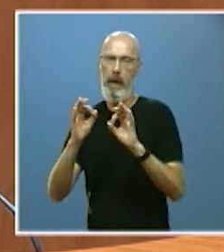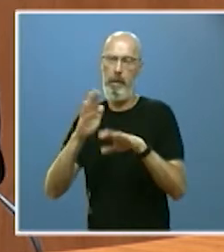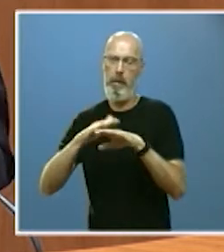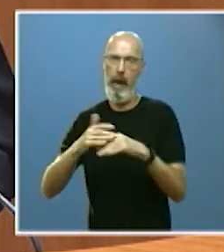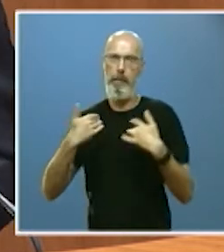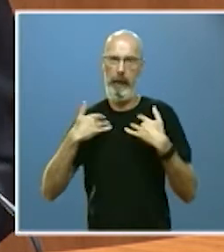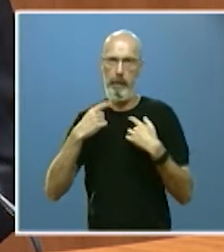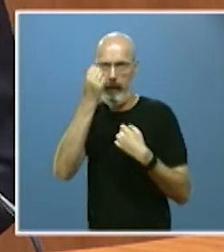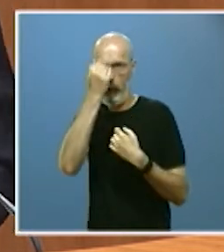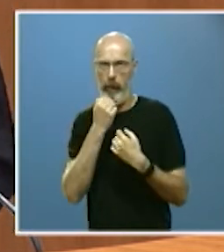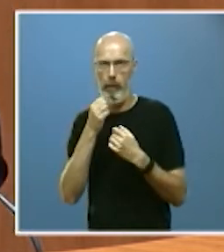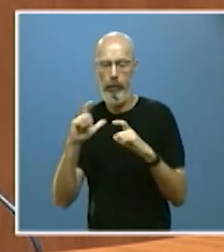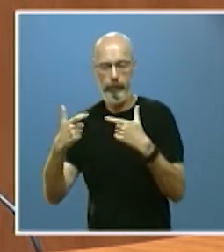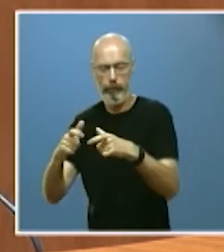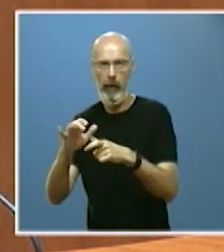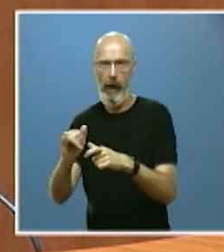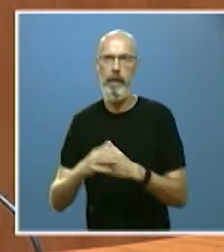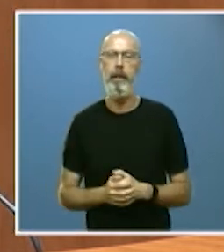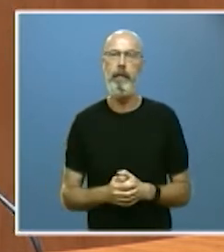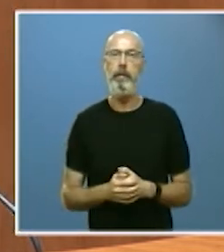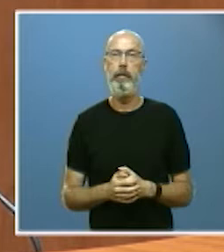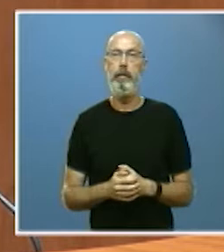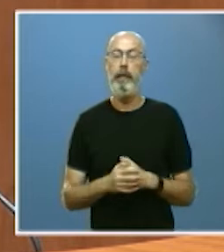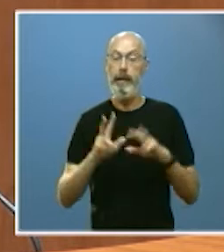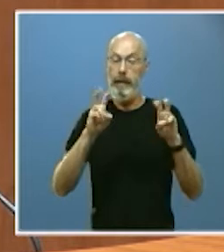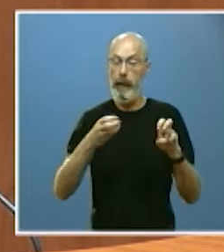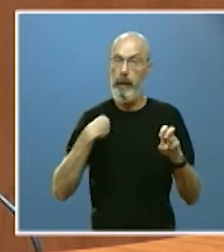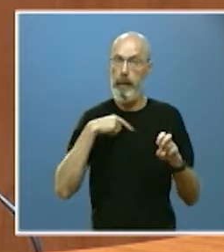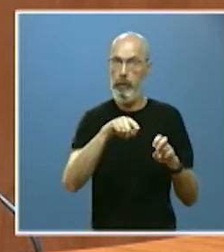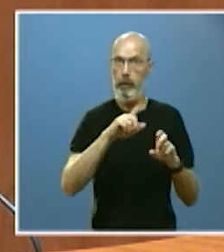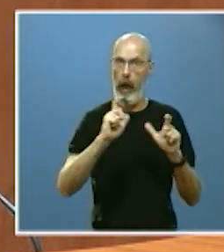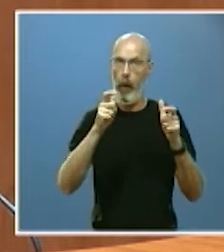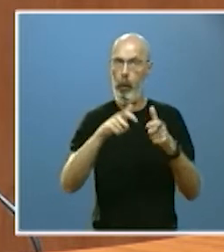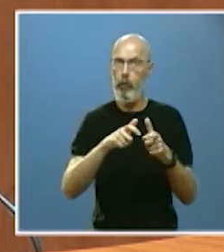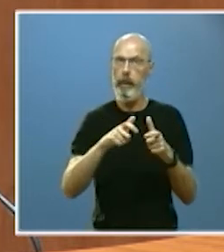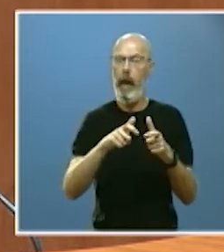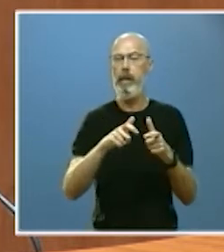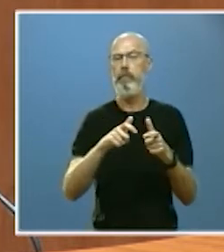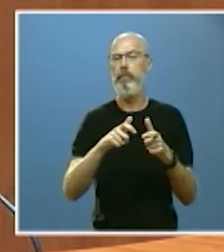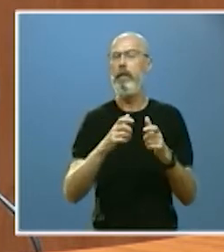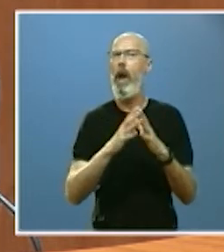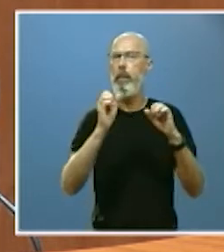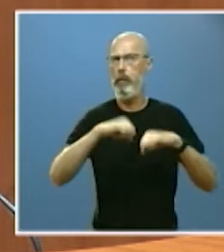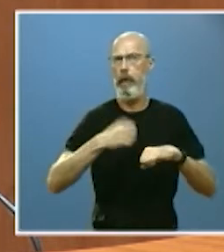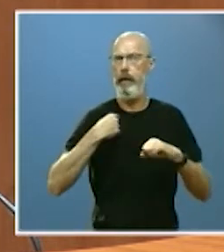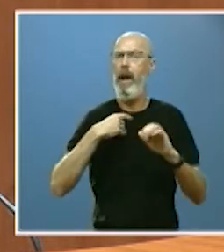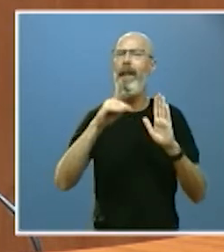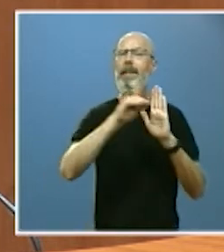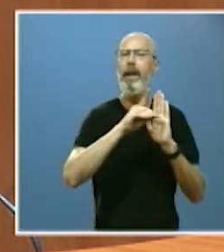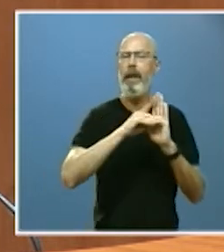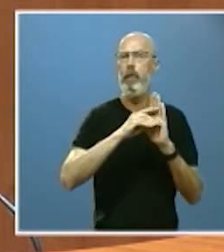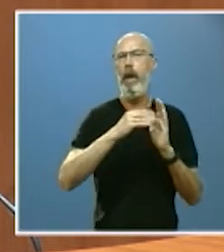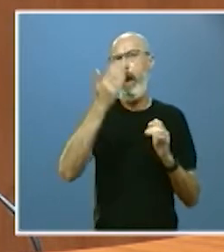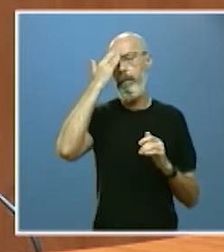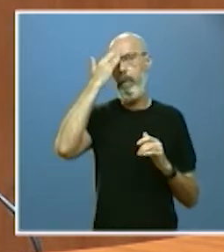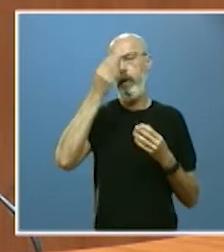este ámbito cabe recordar también que la Junta ha aprobado el decreto de la memoria histórica y